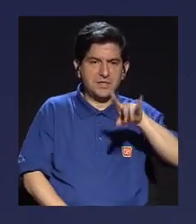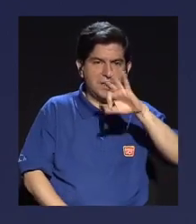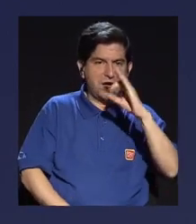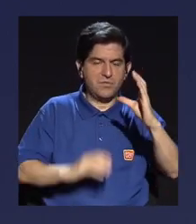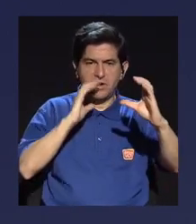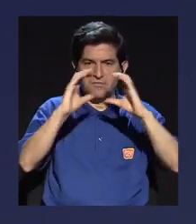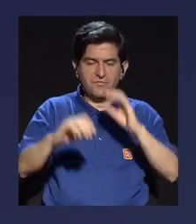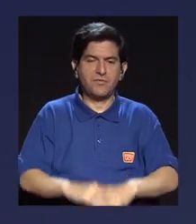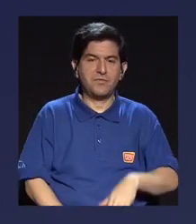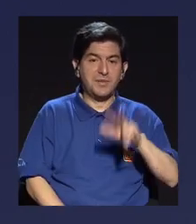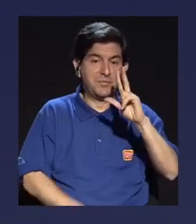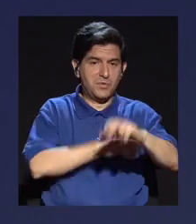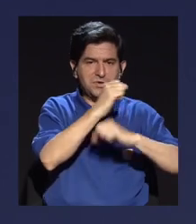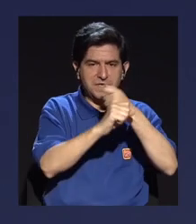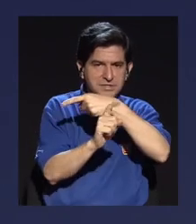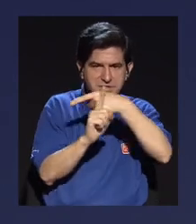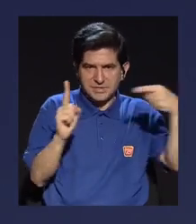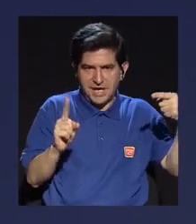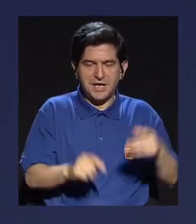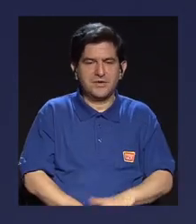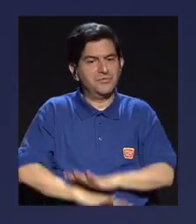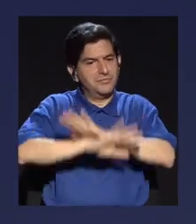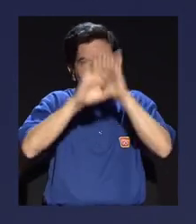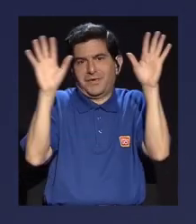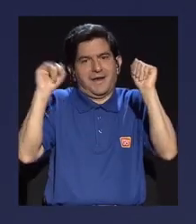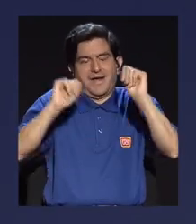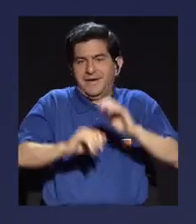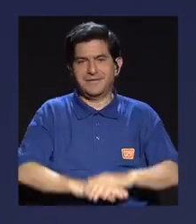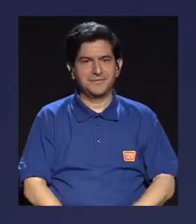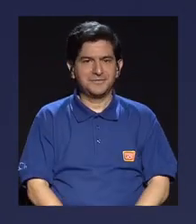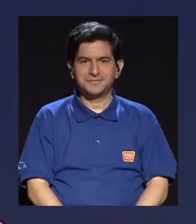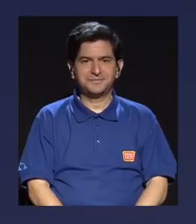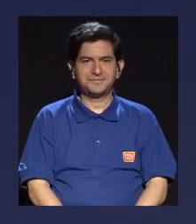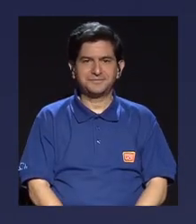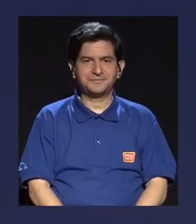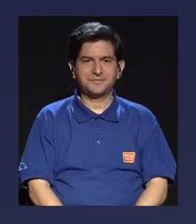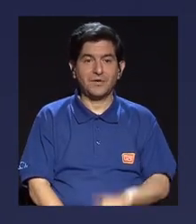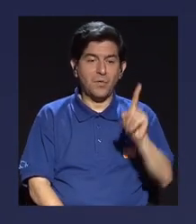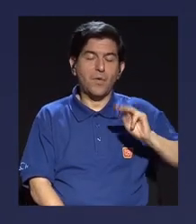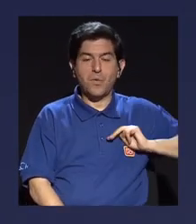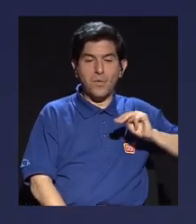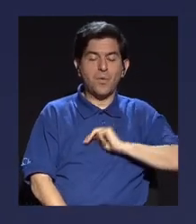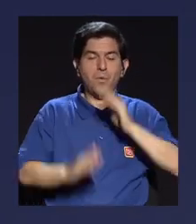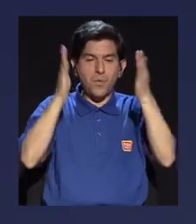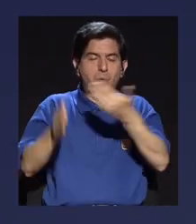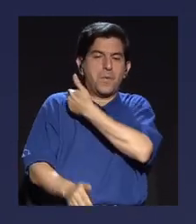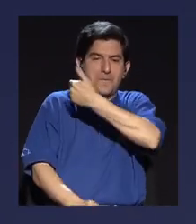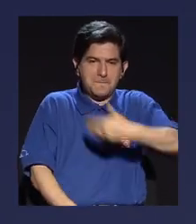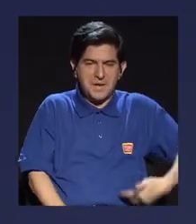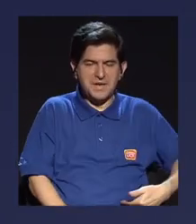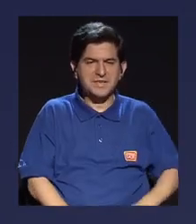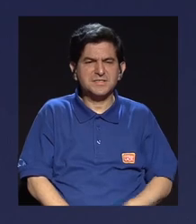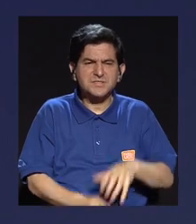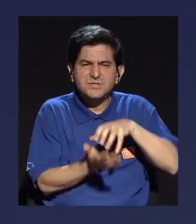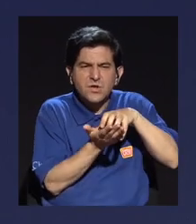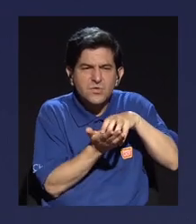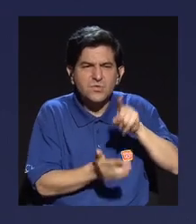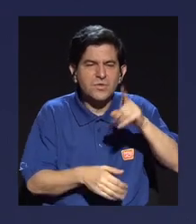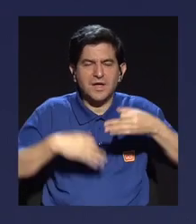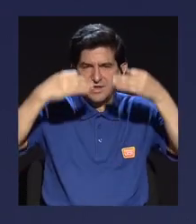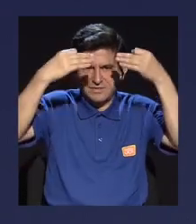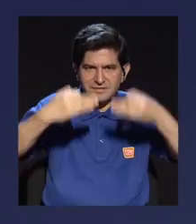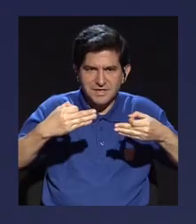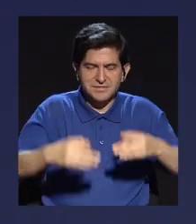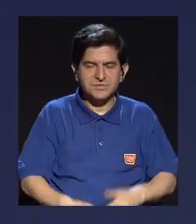medio, yo creo que es claro, ¿verdad? Un ministro de la presidencia al que se le cuestiona por una decisión que toma en